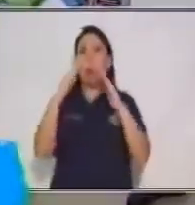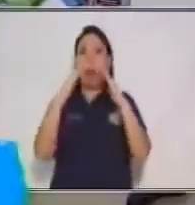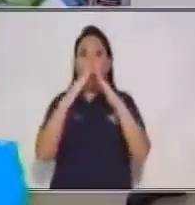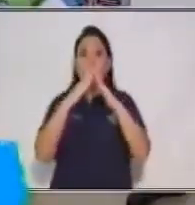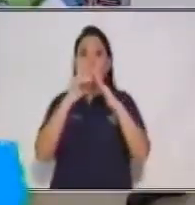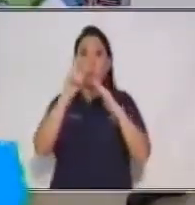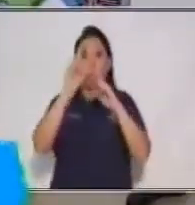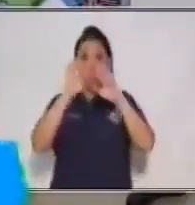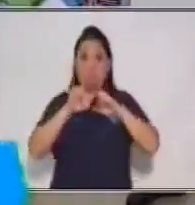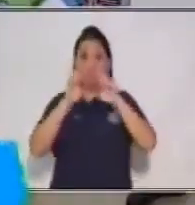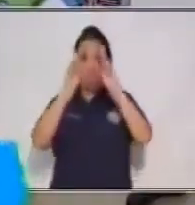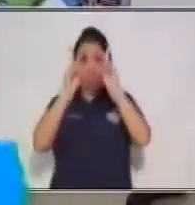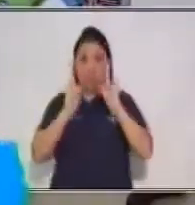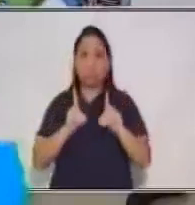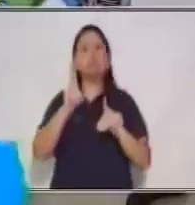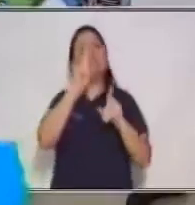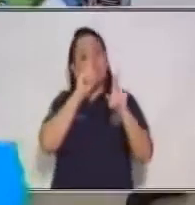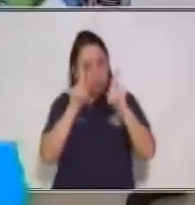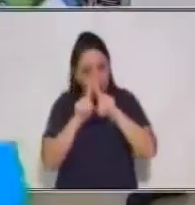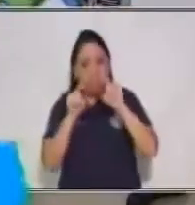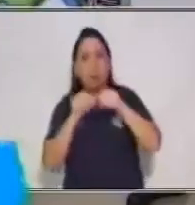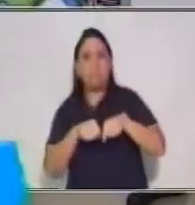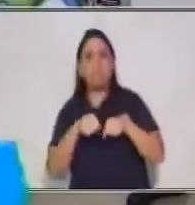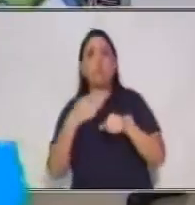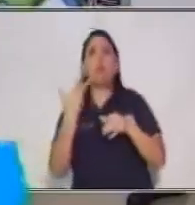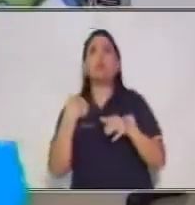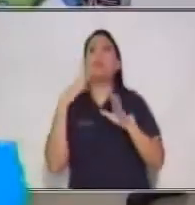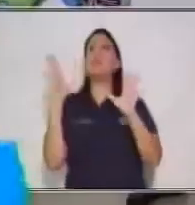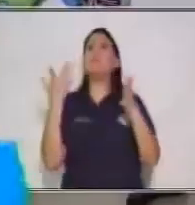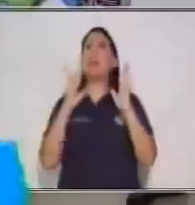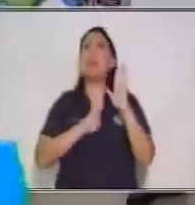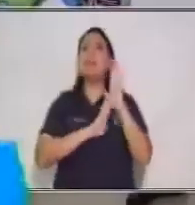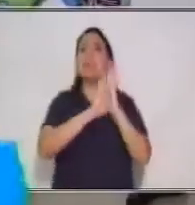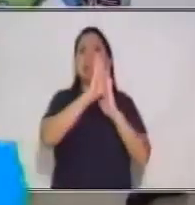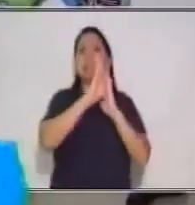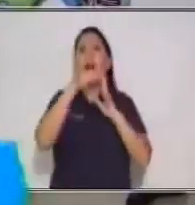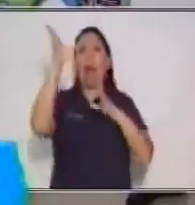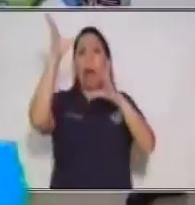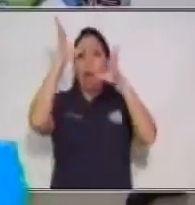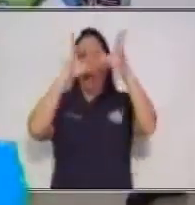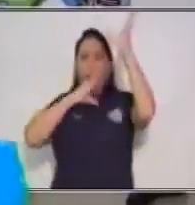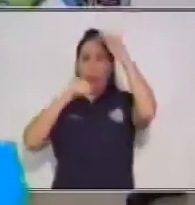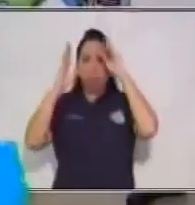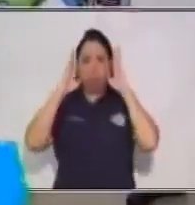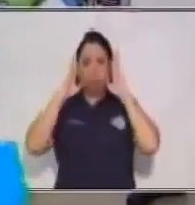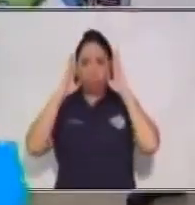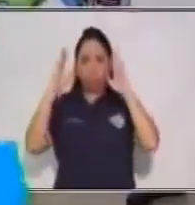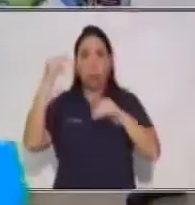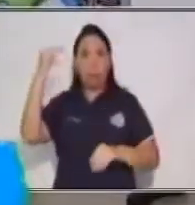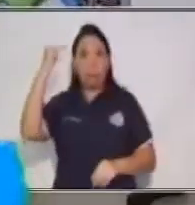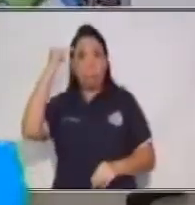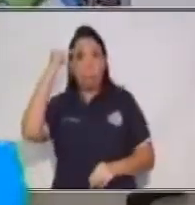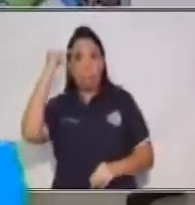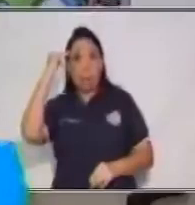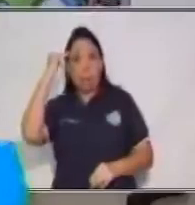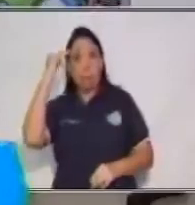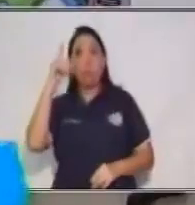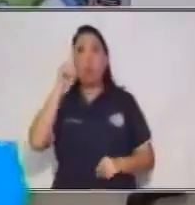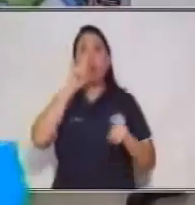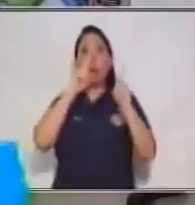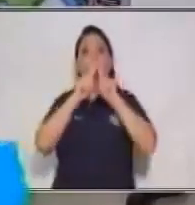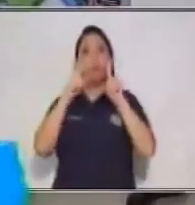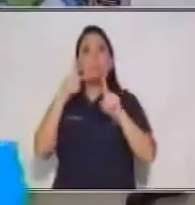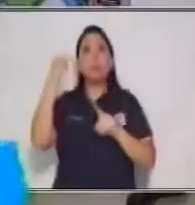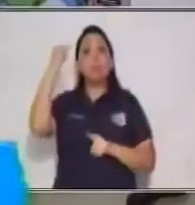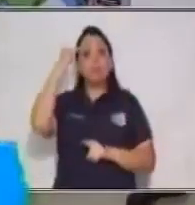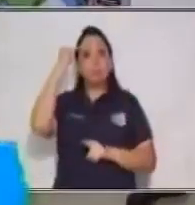discapacidad, este tema les ayudará a ejercitar habilidades y destrezas como la atención, la memoria, el pensamiento